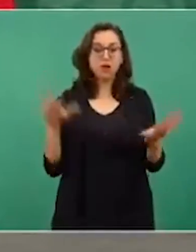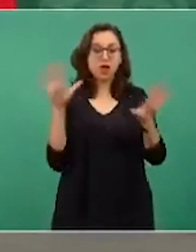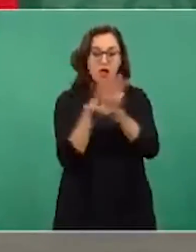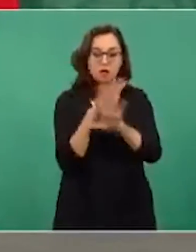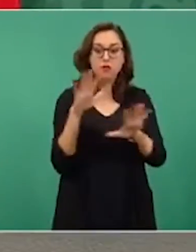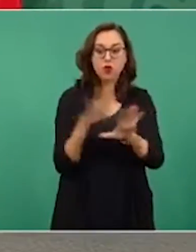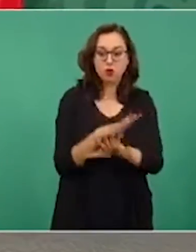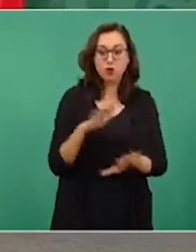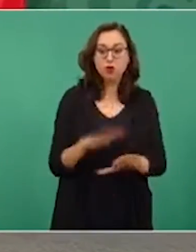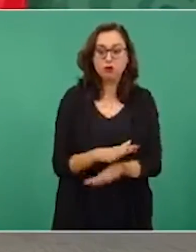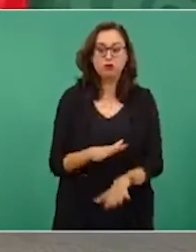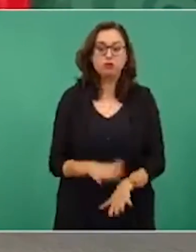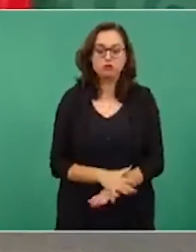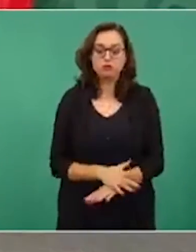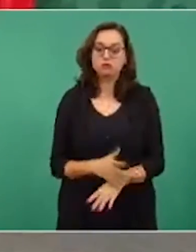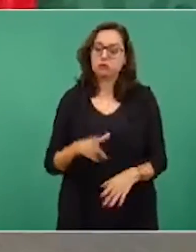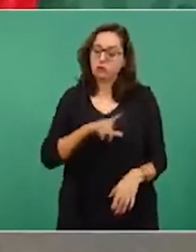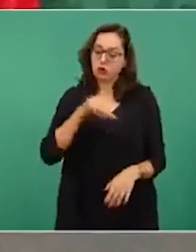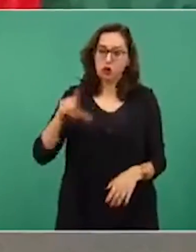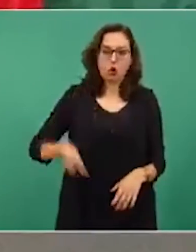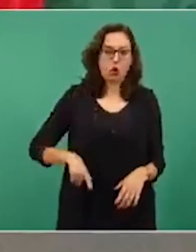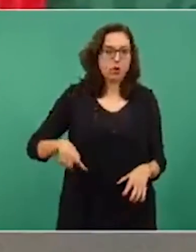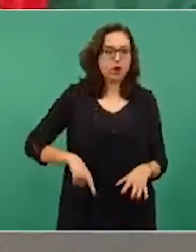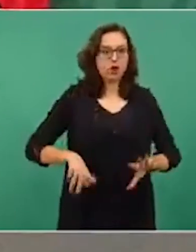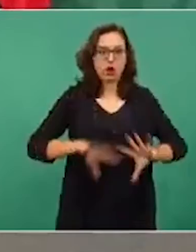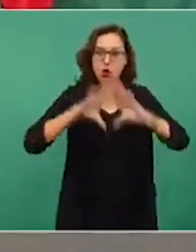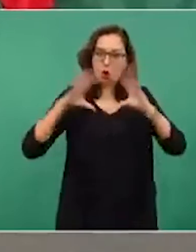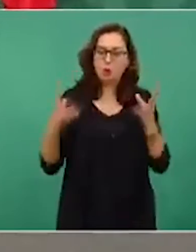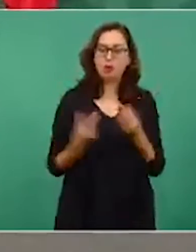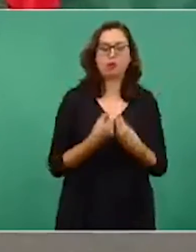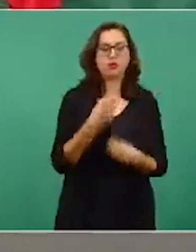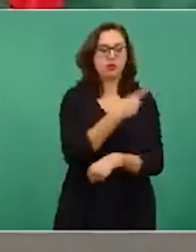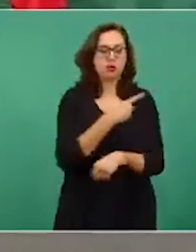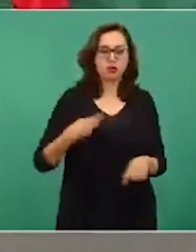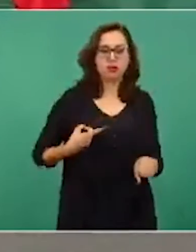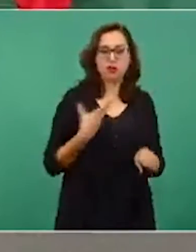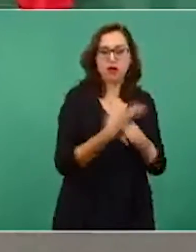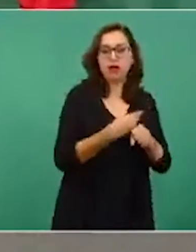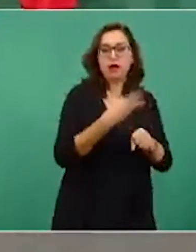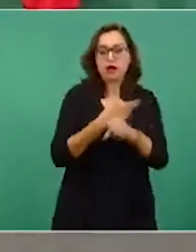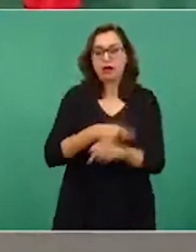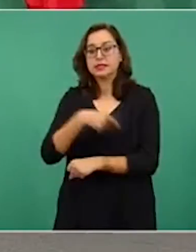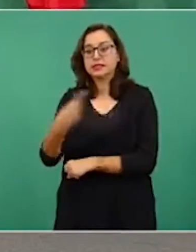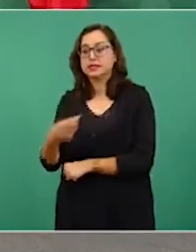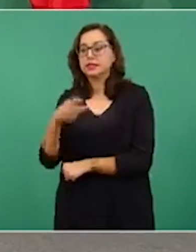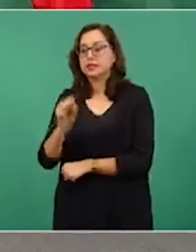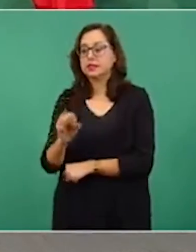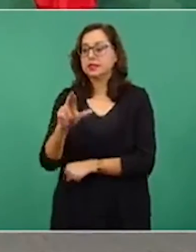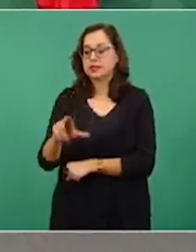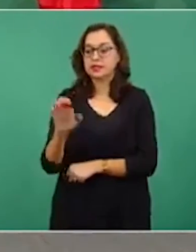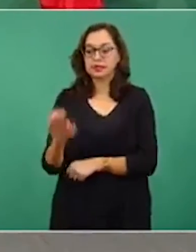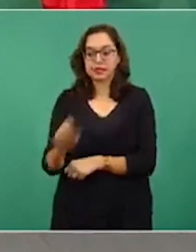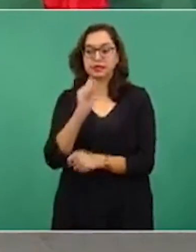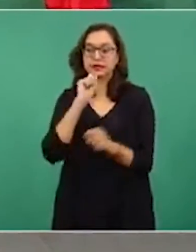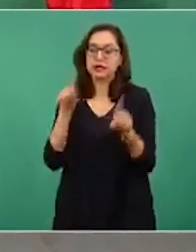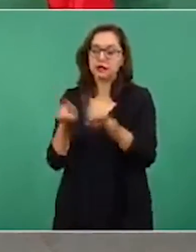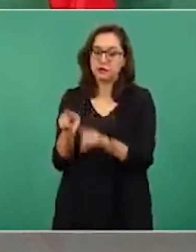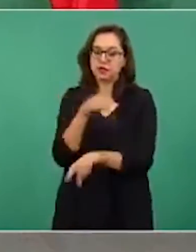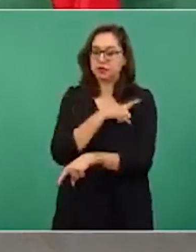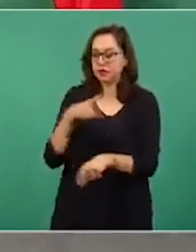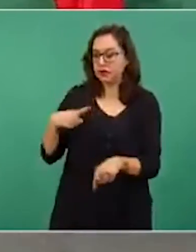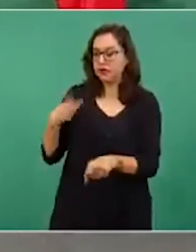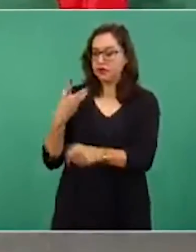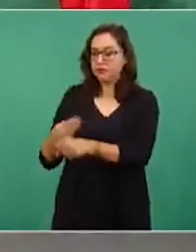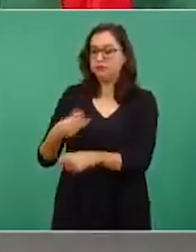se tiene que hacer en Relaciones Exteriores y ya existe un instituto con ese propósito.